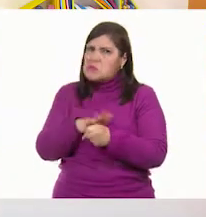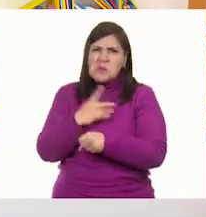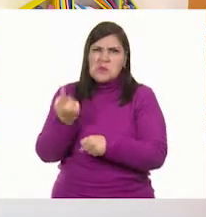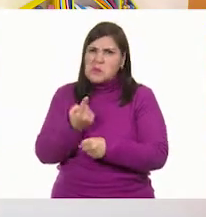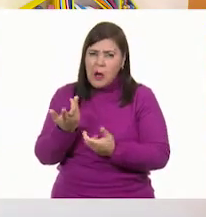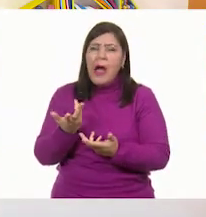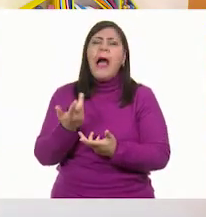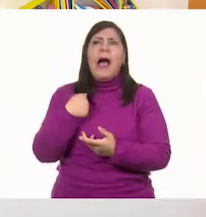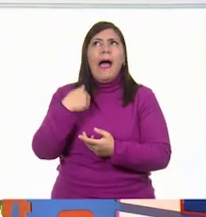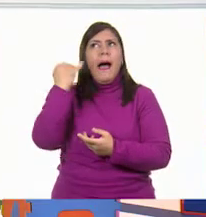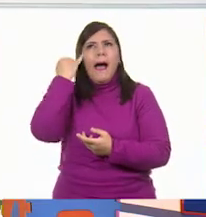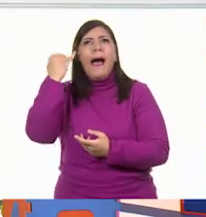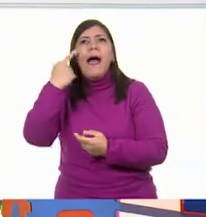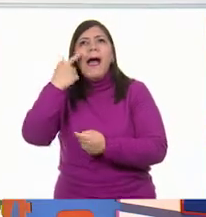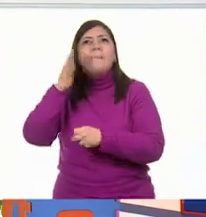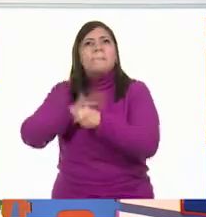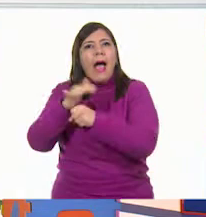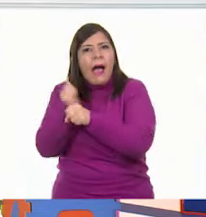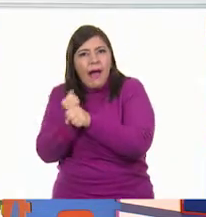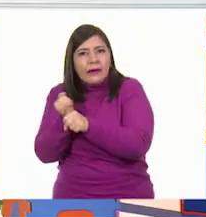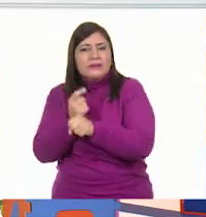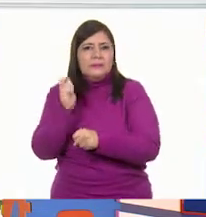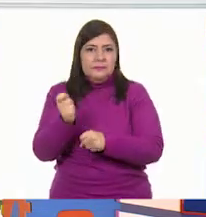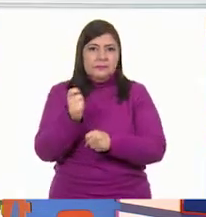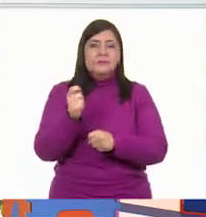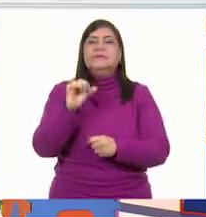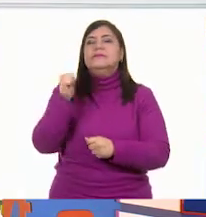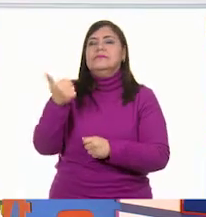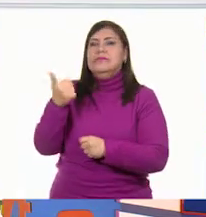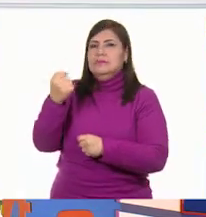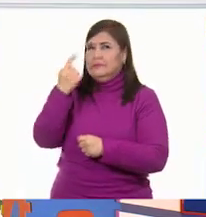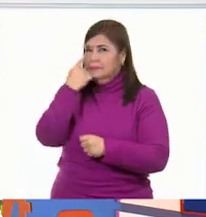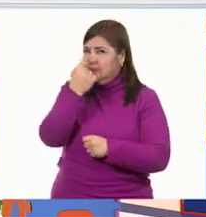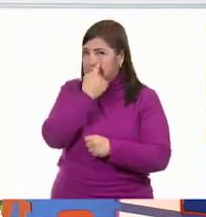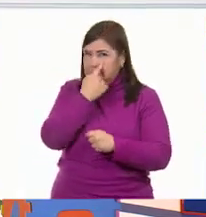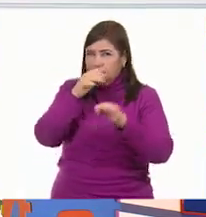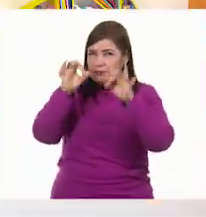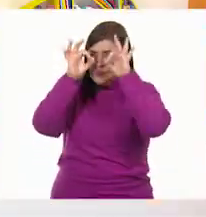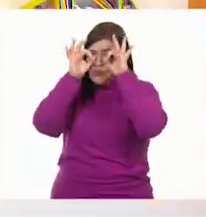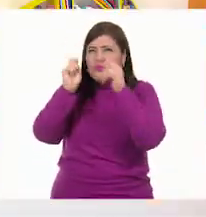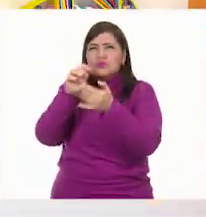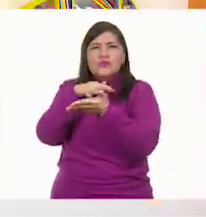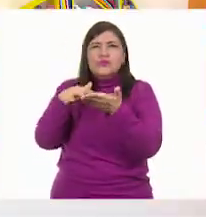Y una frase para leer la de los ojos del tecolote.